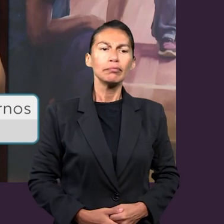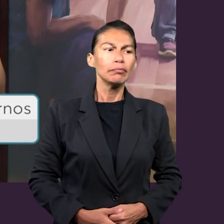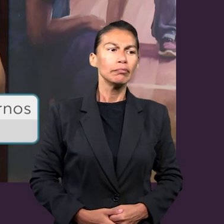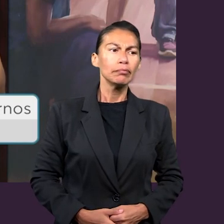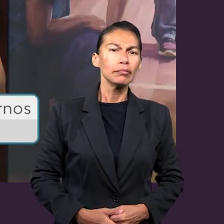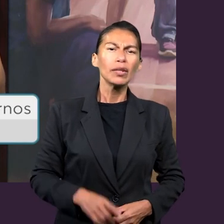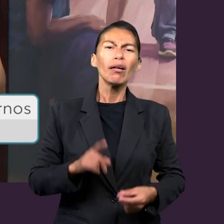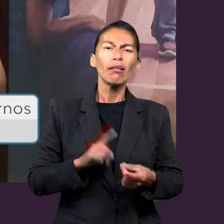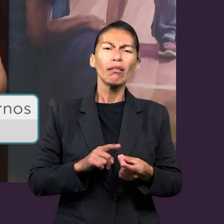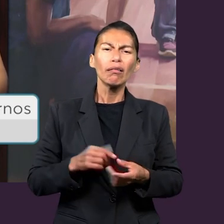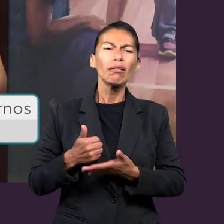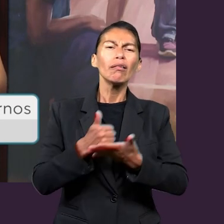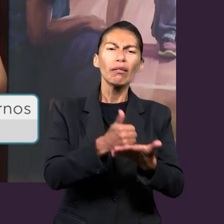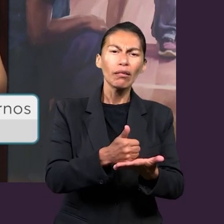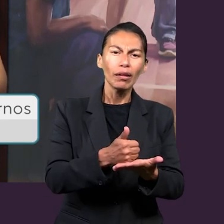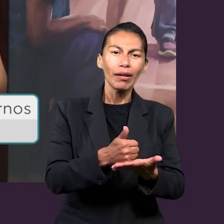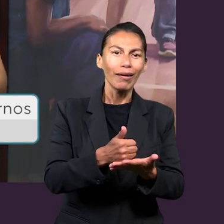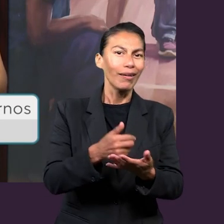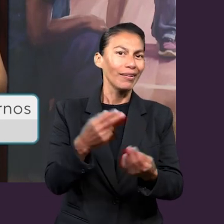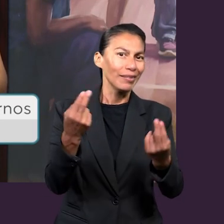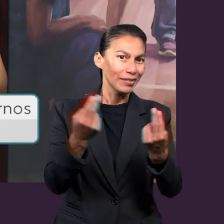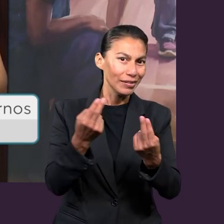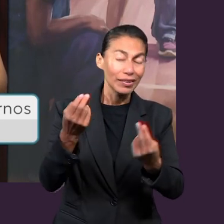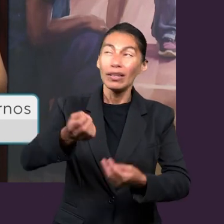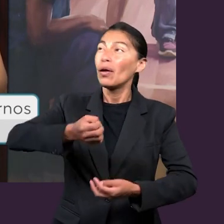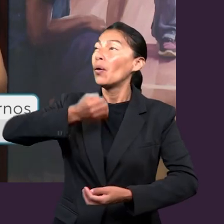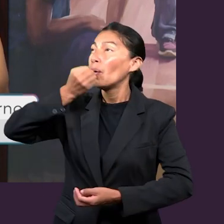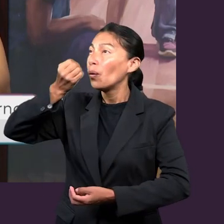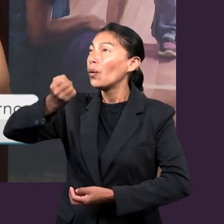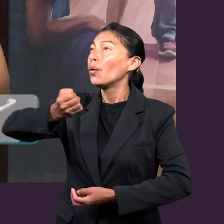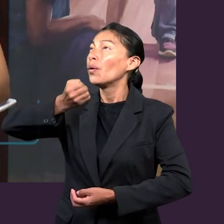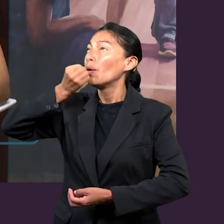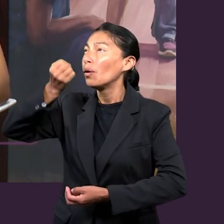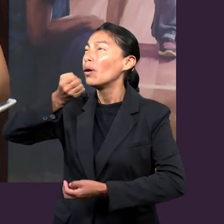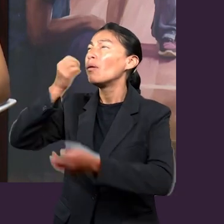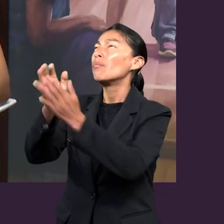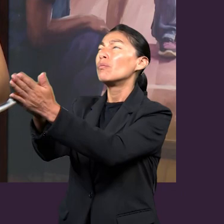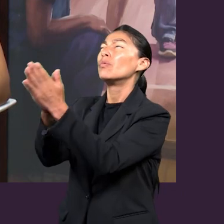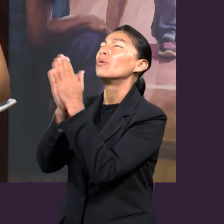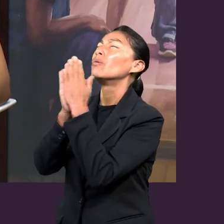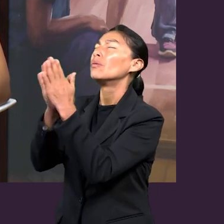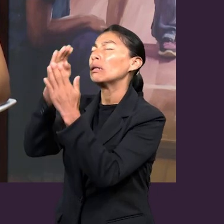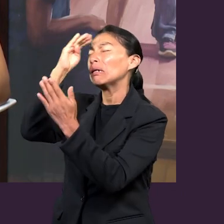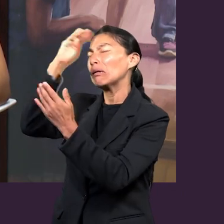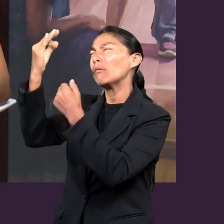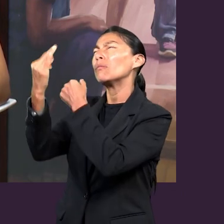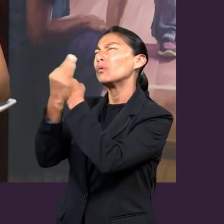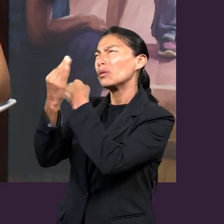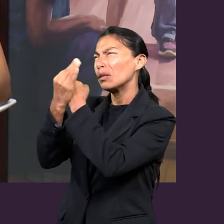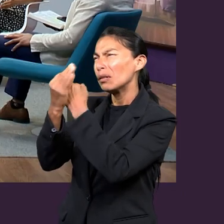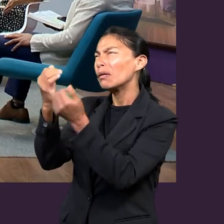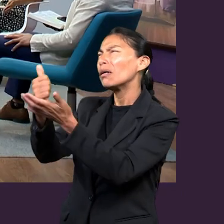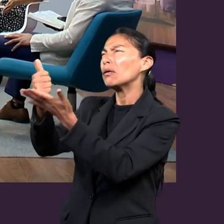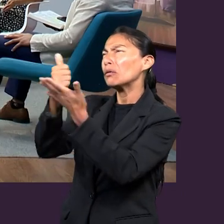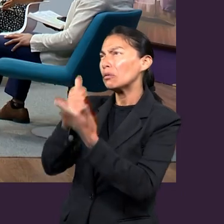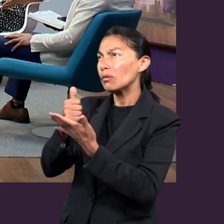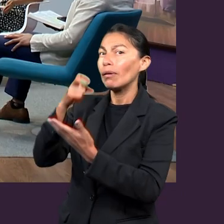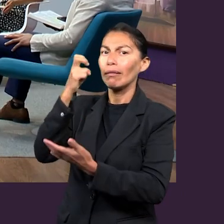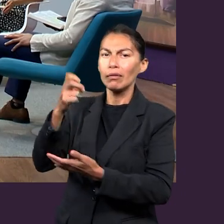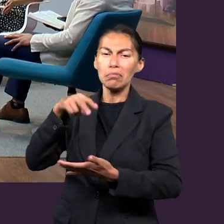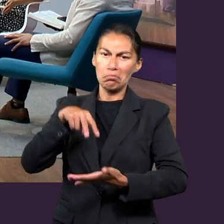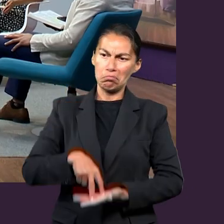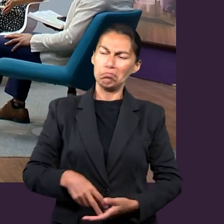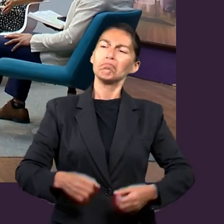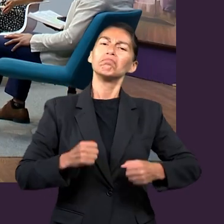nada más, porque ¿quién te va a sostener? Entonces, necesitas pedir siempre la protección divina para que puedas